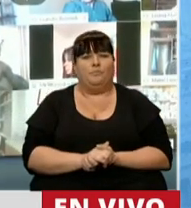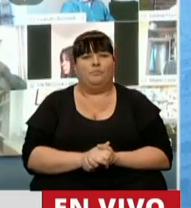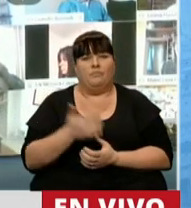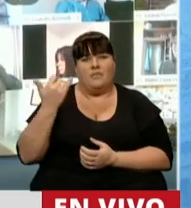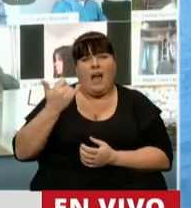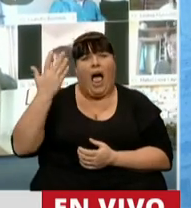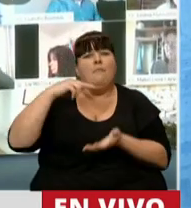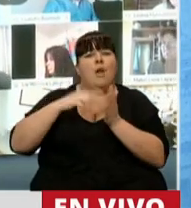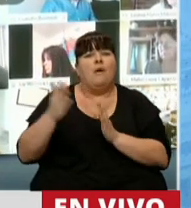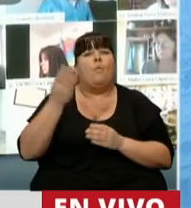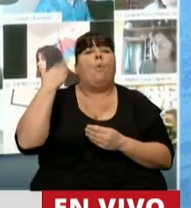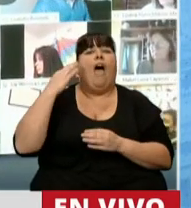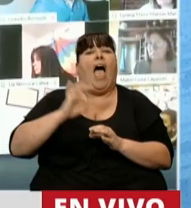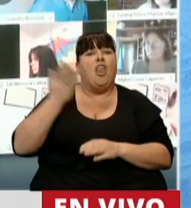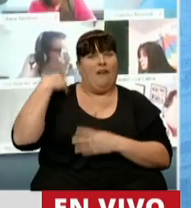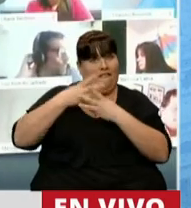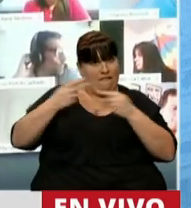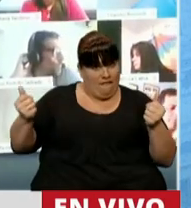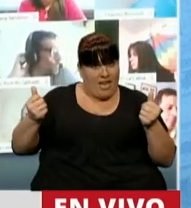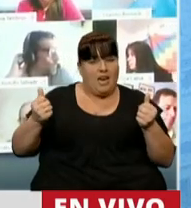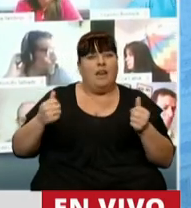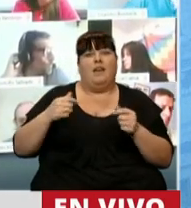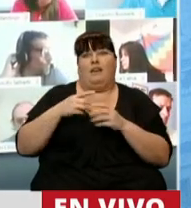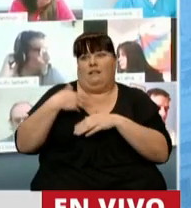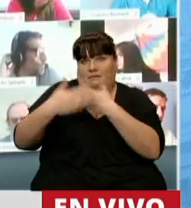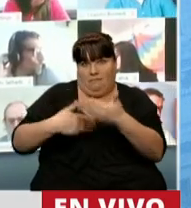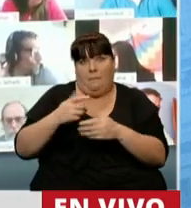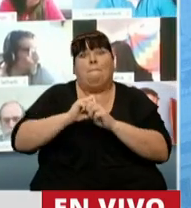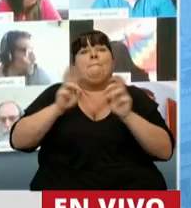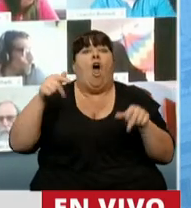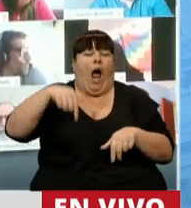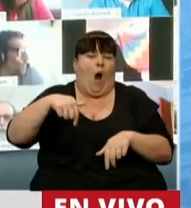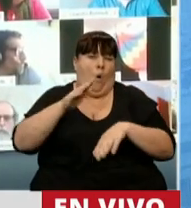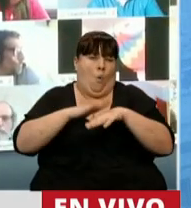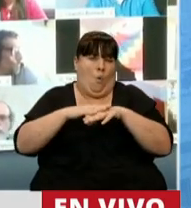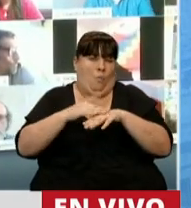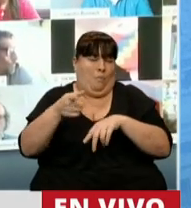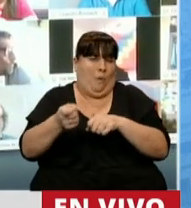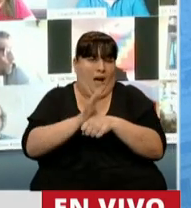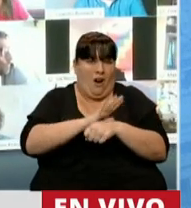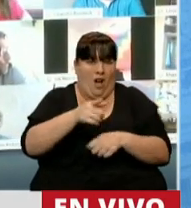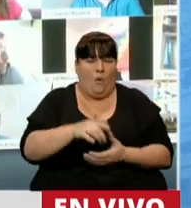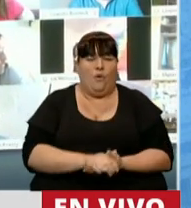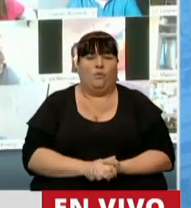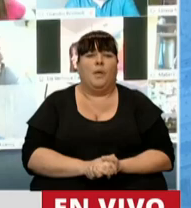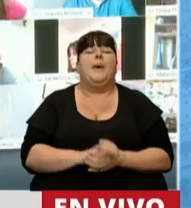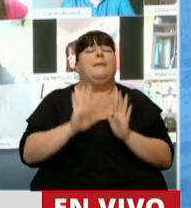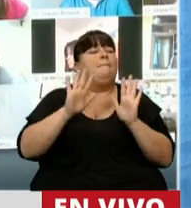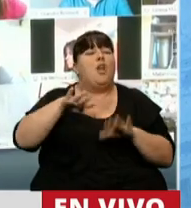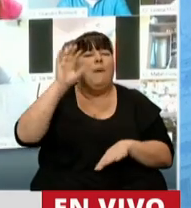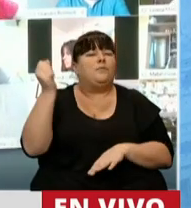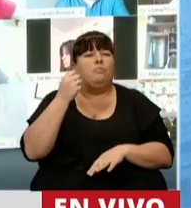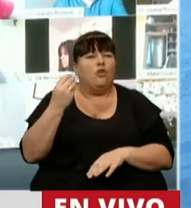existente a fines del año pasado y por lo que se ha agravado por la pandemia pero